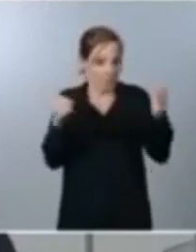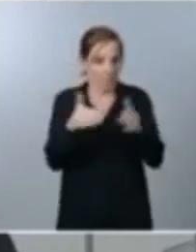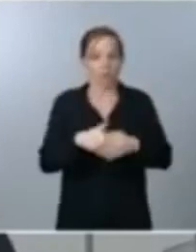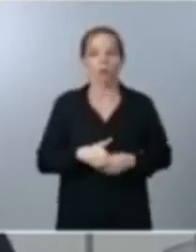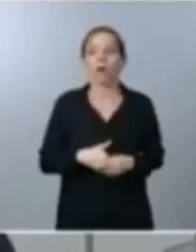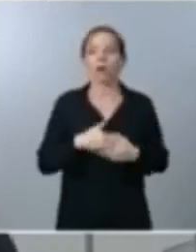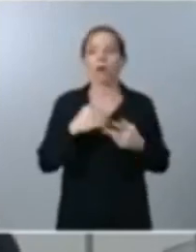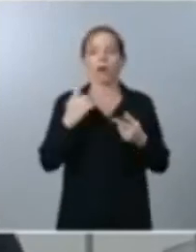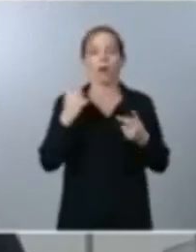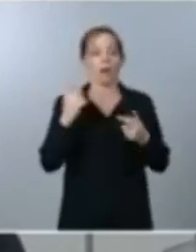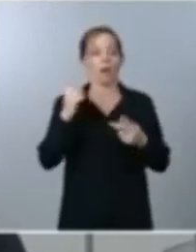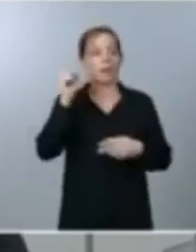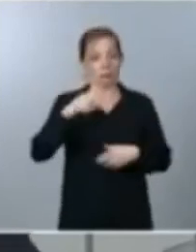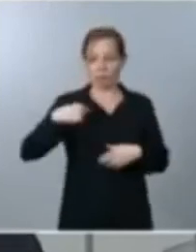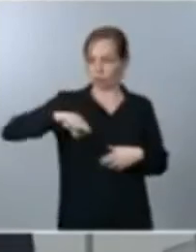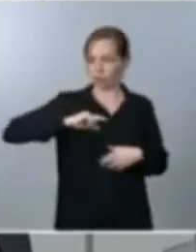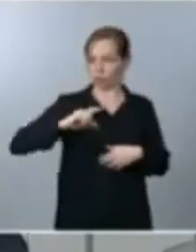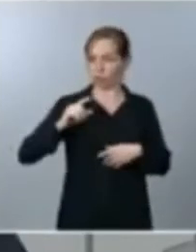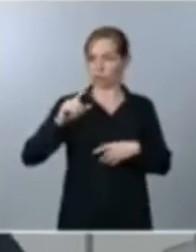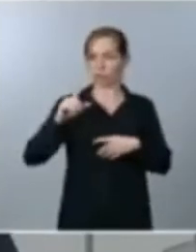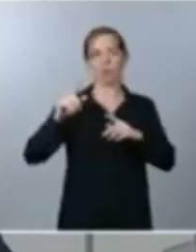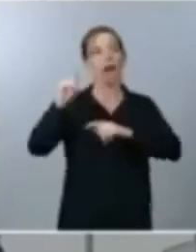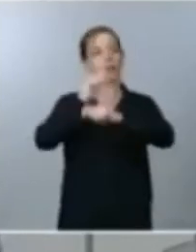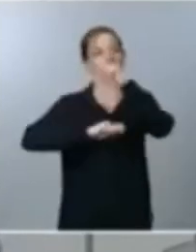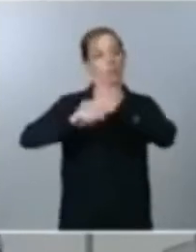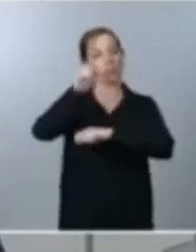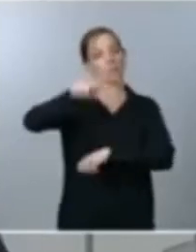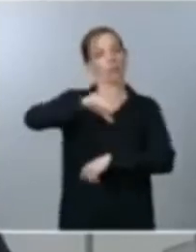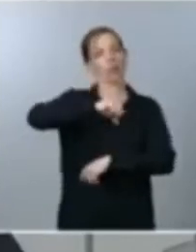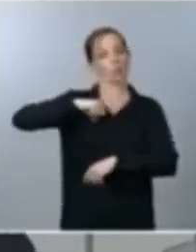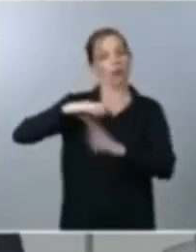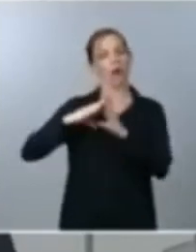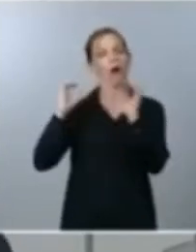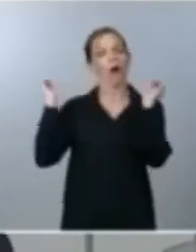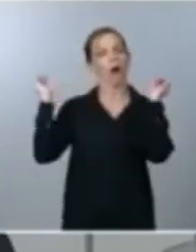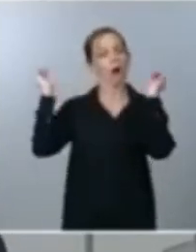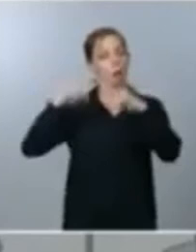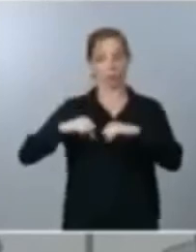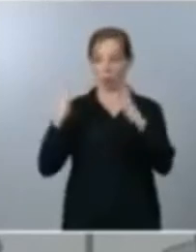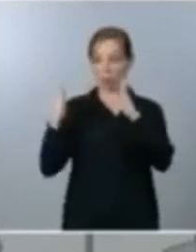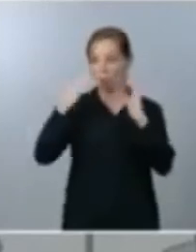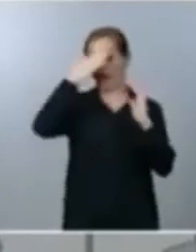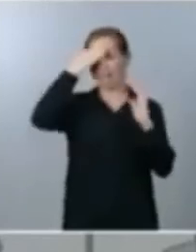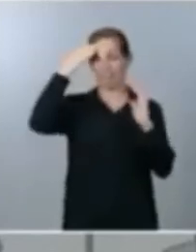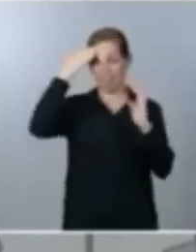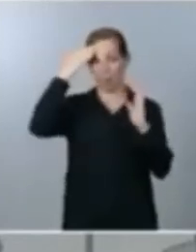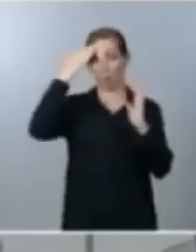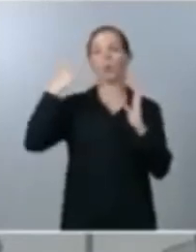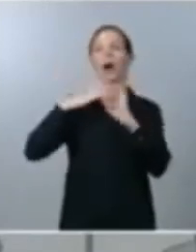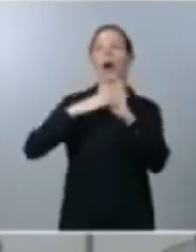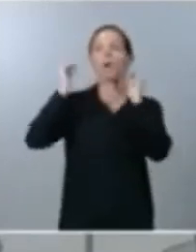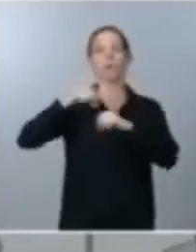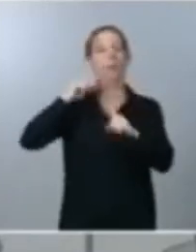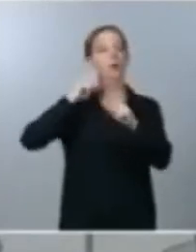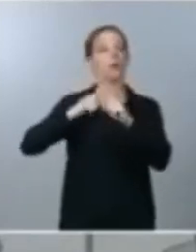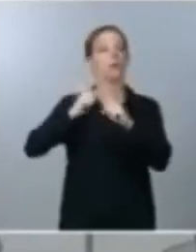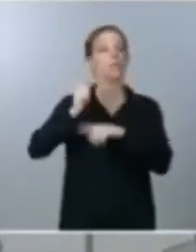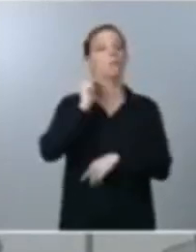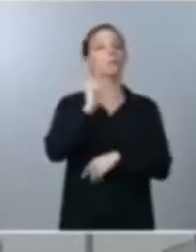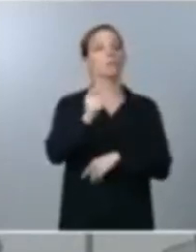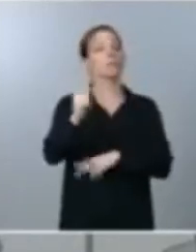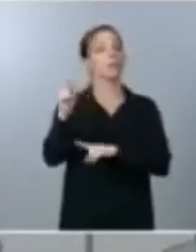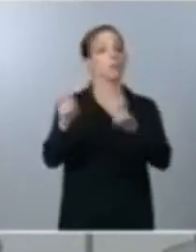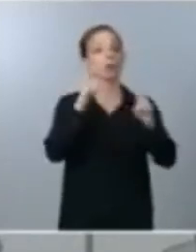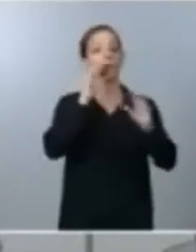llegamos a un acuerdo también con las asociaciones de autónomos en los meses de verano precisamente para crear una nueva prestación por cese de actividad que están